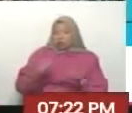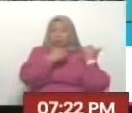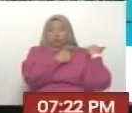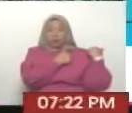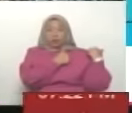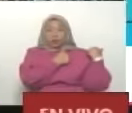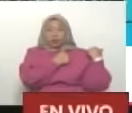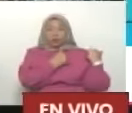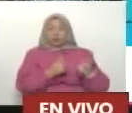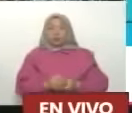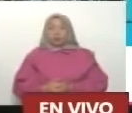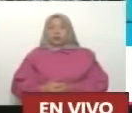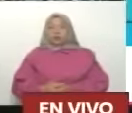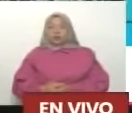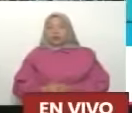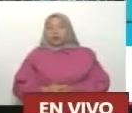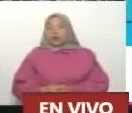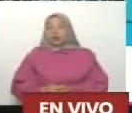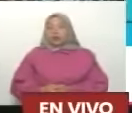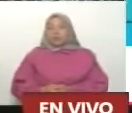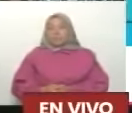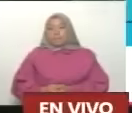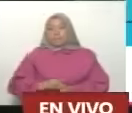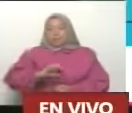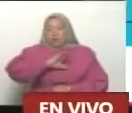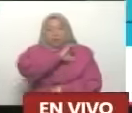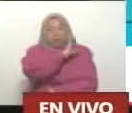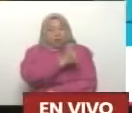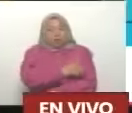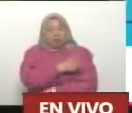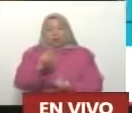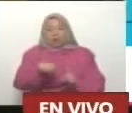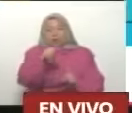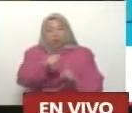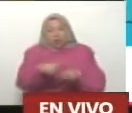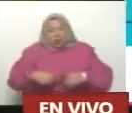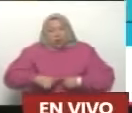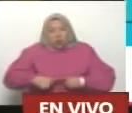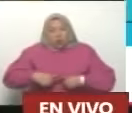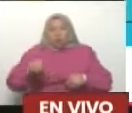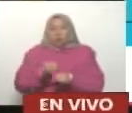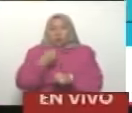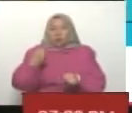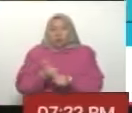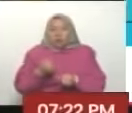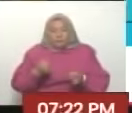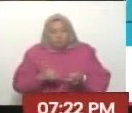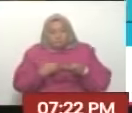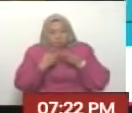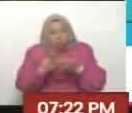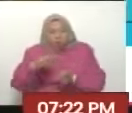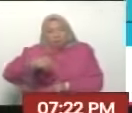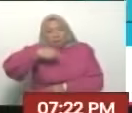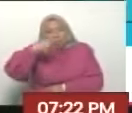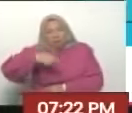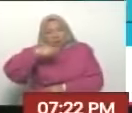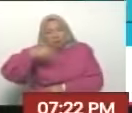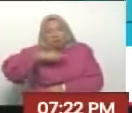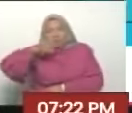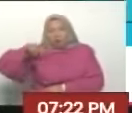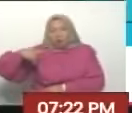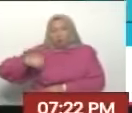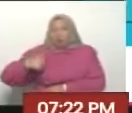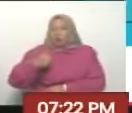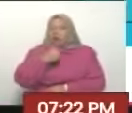toda nuestra fuerza espiritual toda nuestra energía todas nuestras ganas de trabajo toda nuestra voluntad política no hay